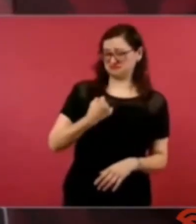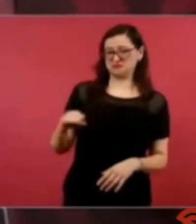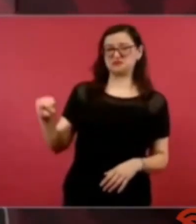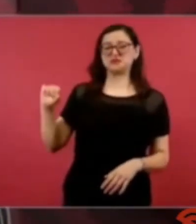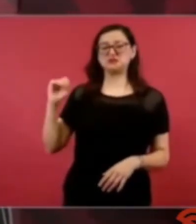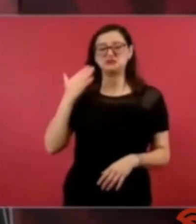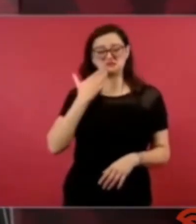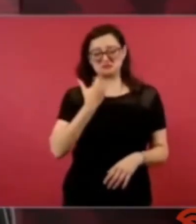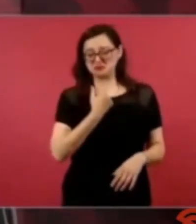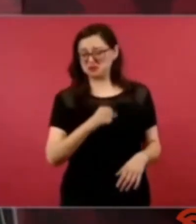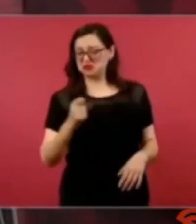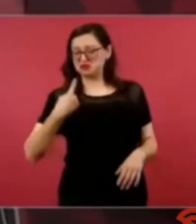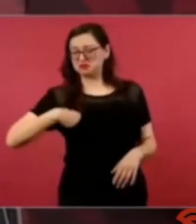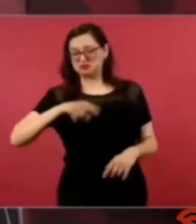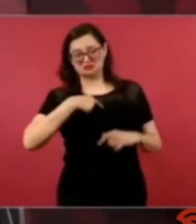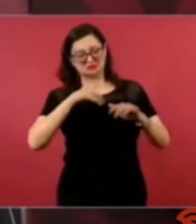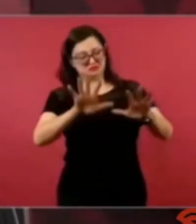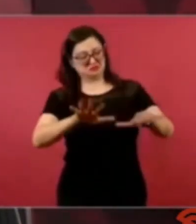parlamentarios